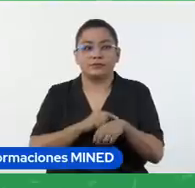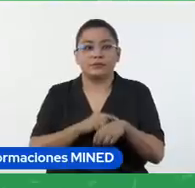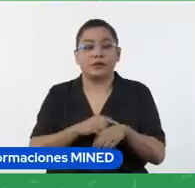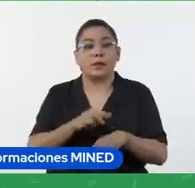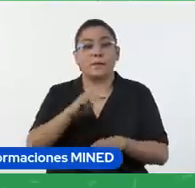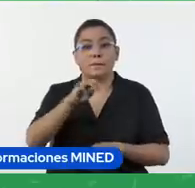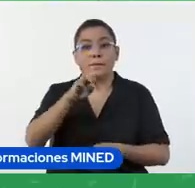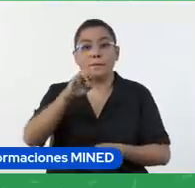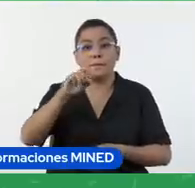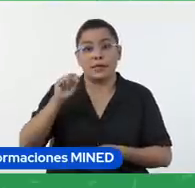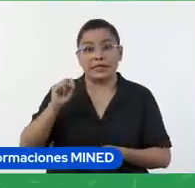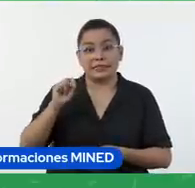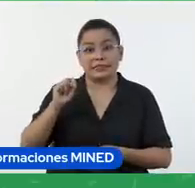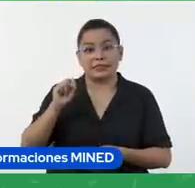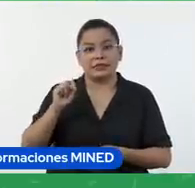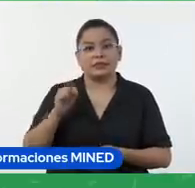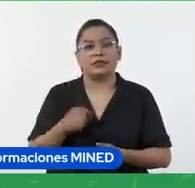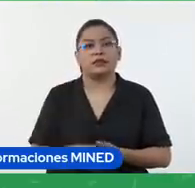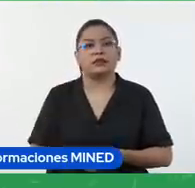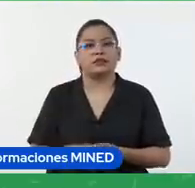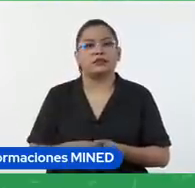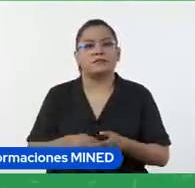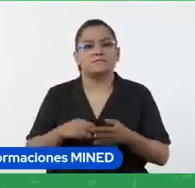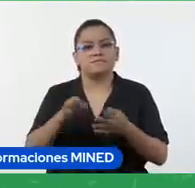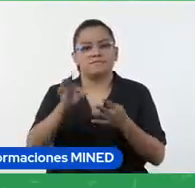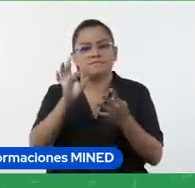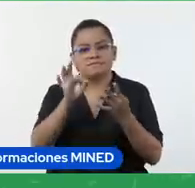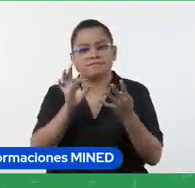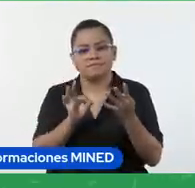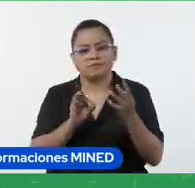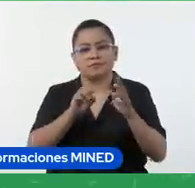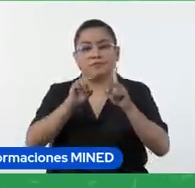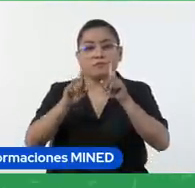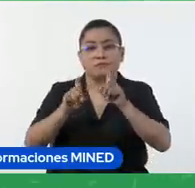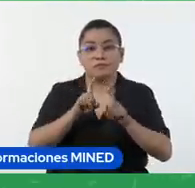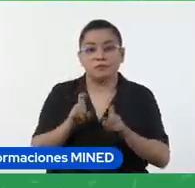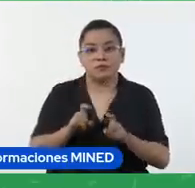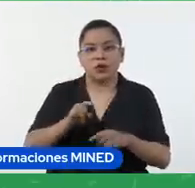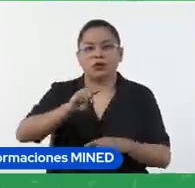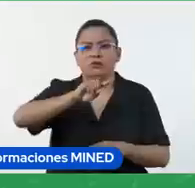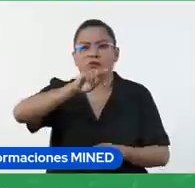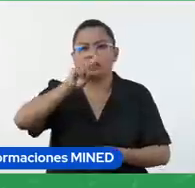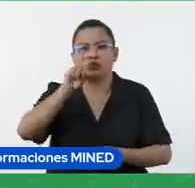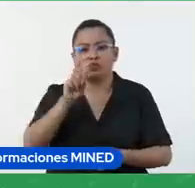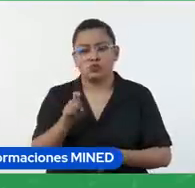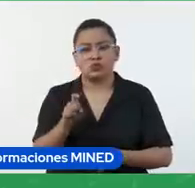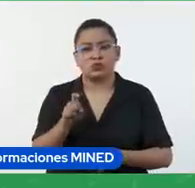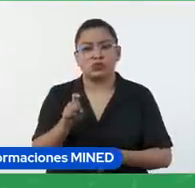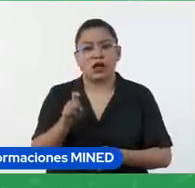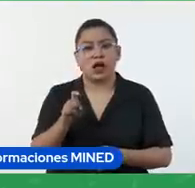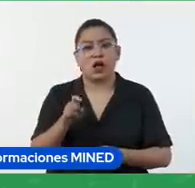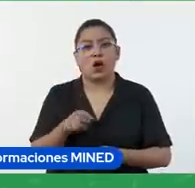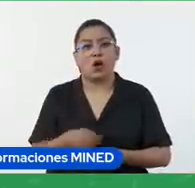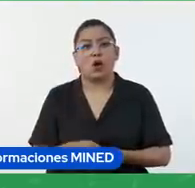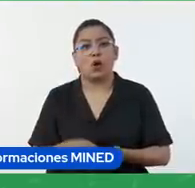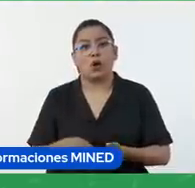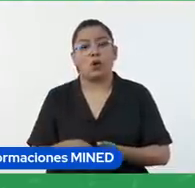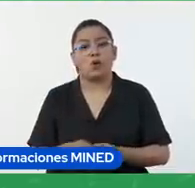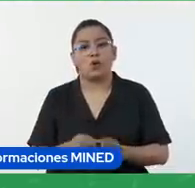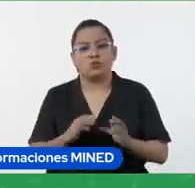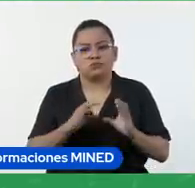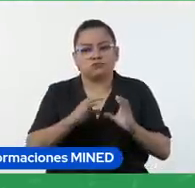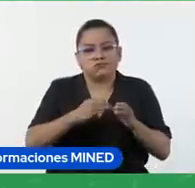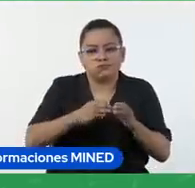al tener un menú de opciones que nos permite hacer encuestas, preguntas, podemos hacer grupos, pequeños